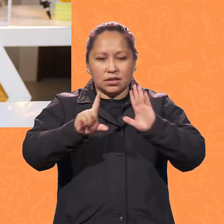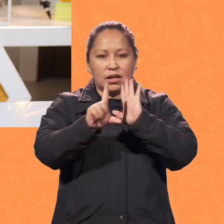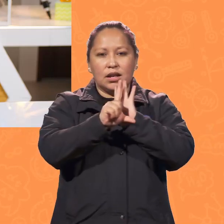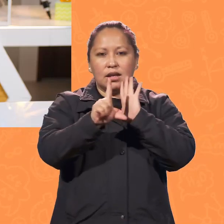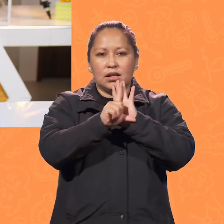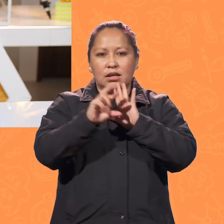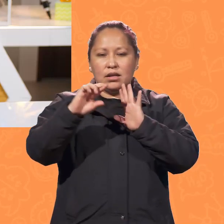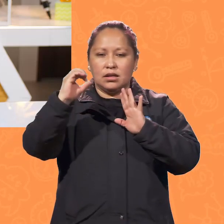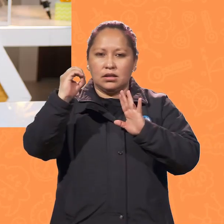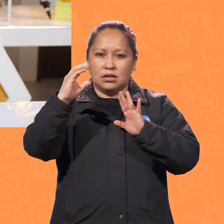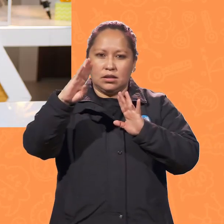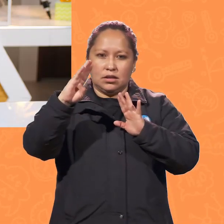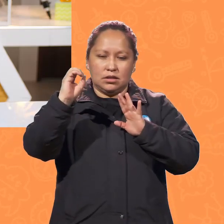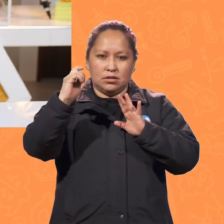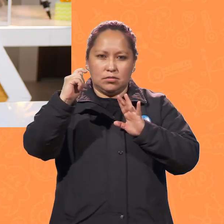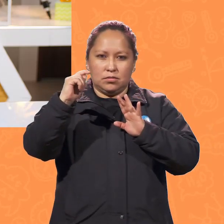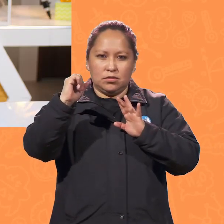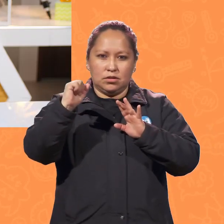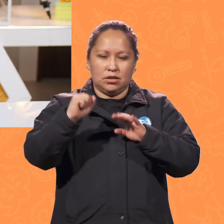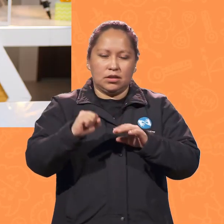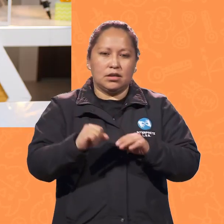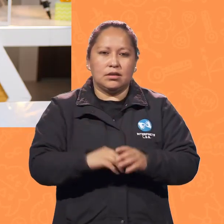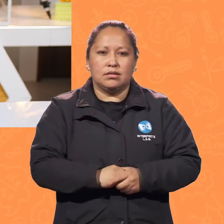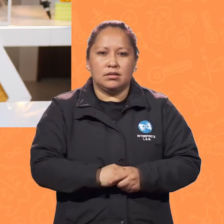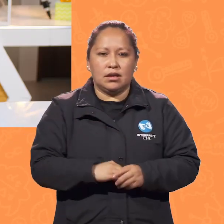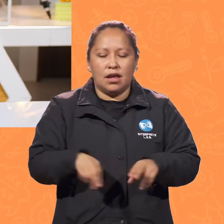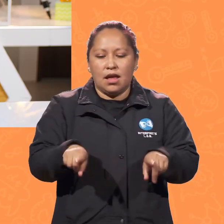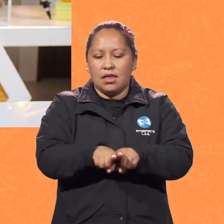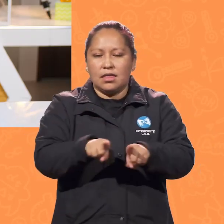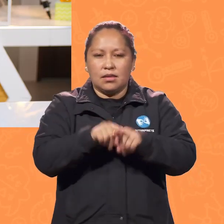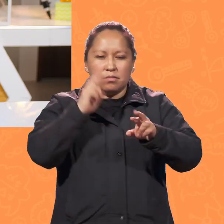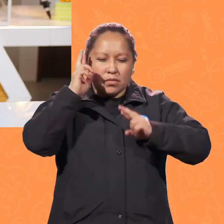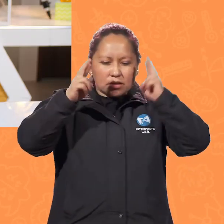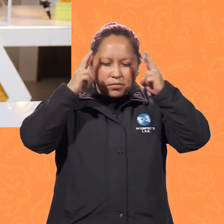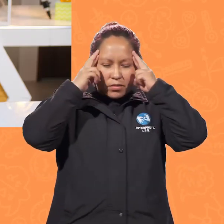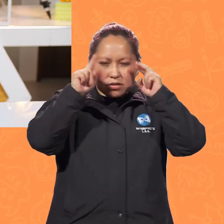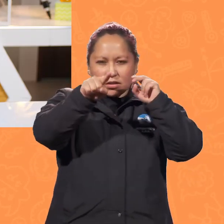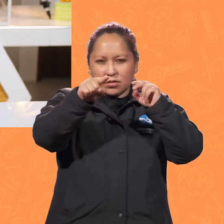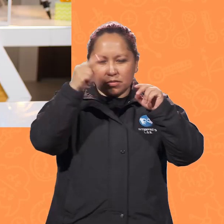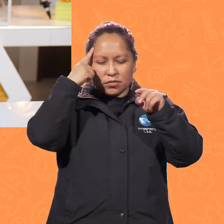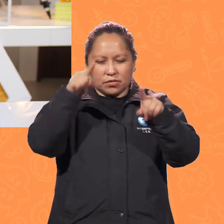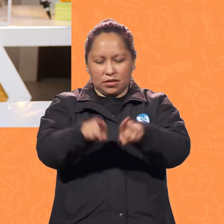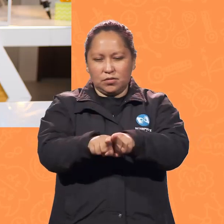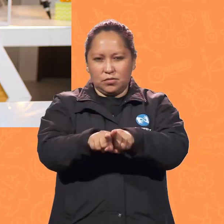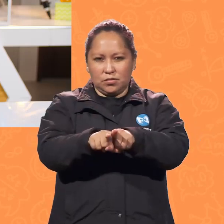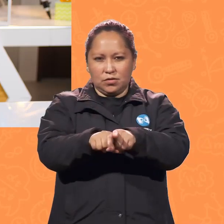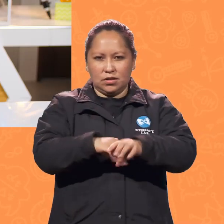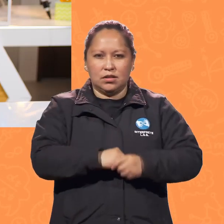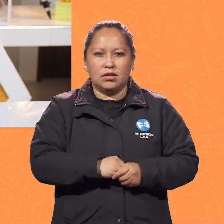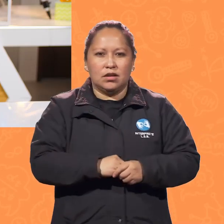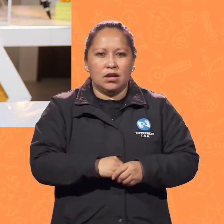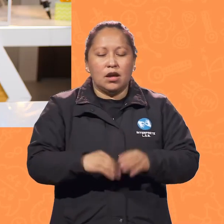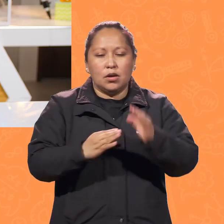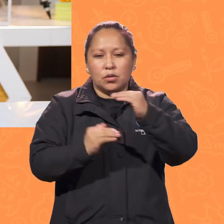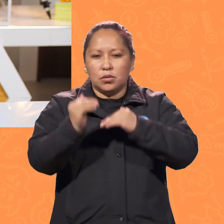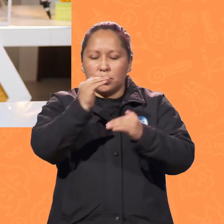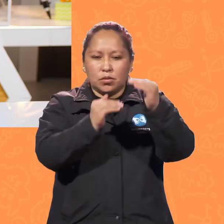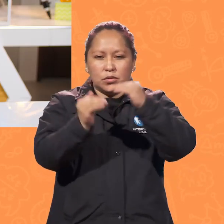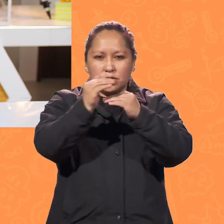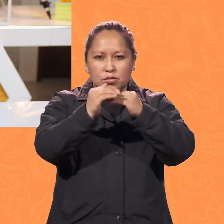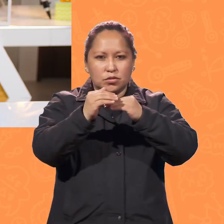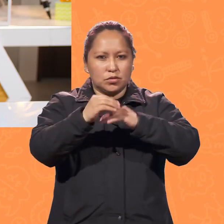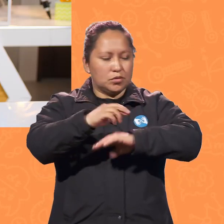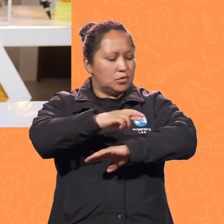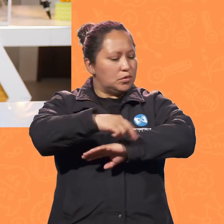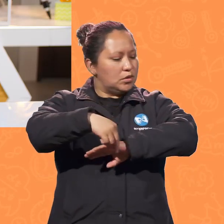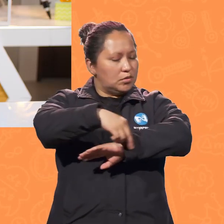robótica que propuso Isaac Asimov y reflexiona si estás de acuerdo con las mismas. 2. Construye un brazo robótico de cartón